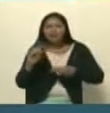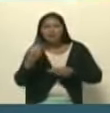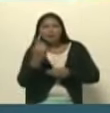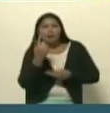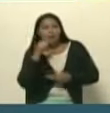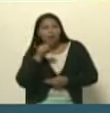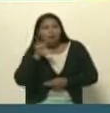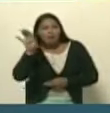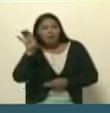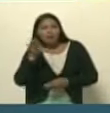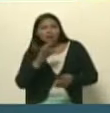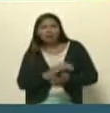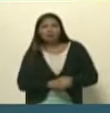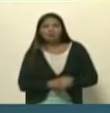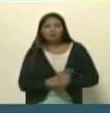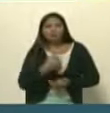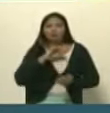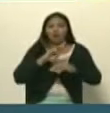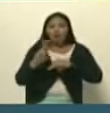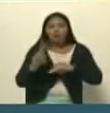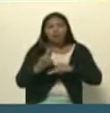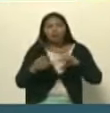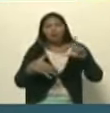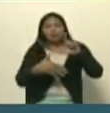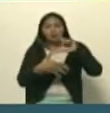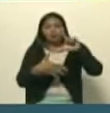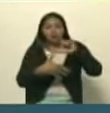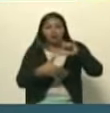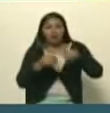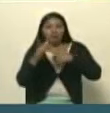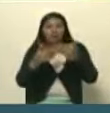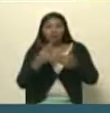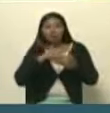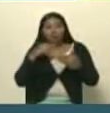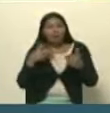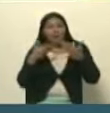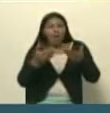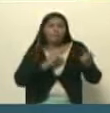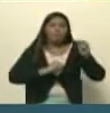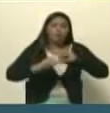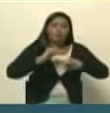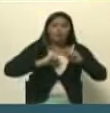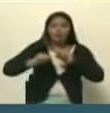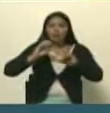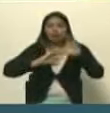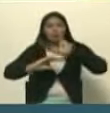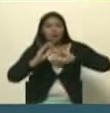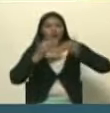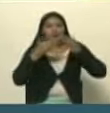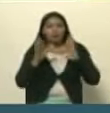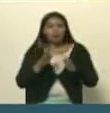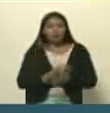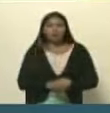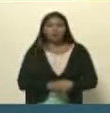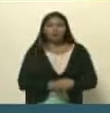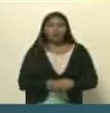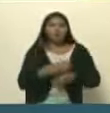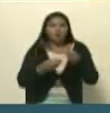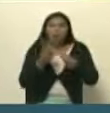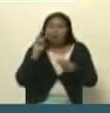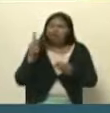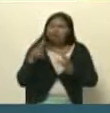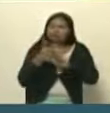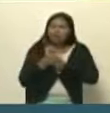en un país de nuestra región de América Latina que se daba un movimiento de comunicación popular ¿cómo se vio